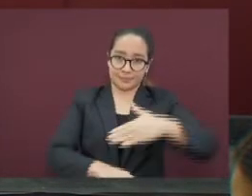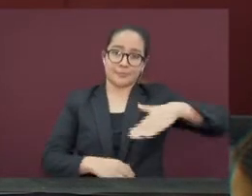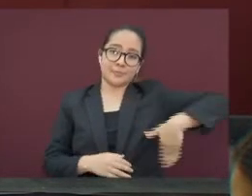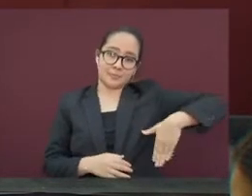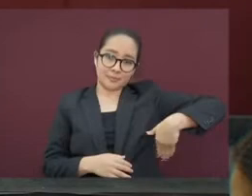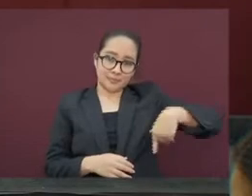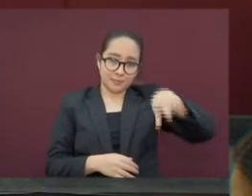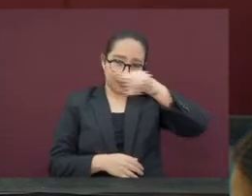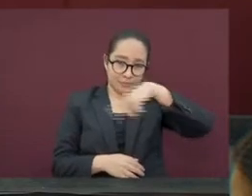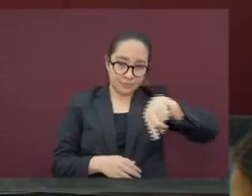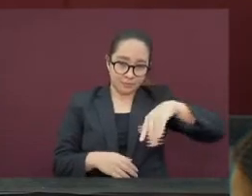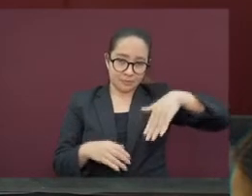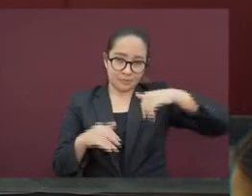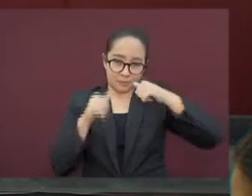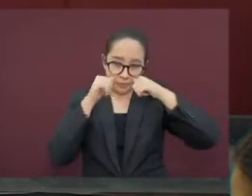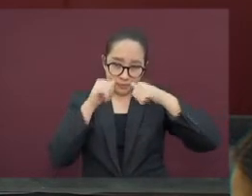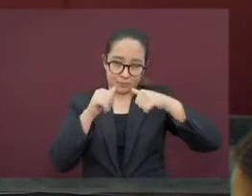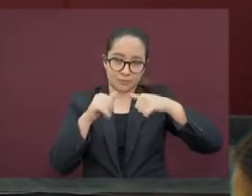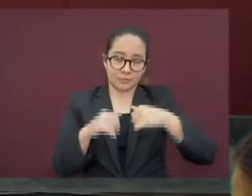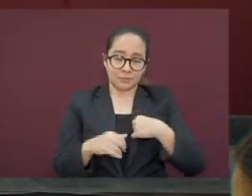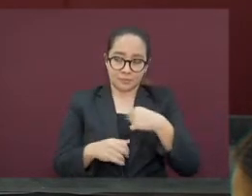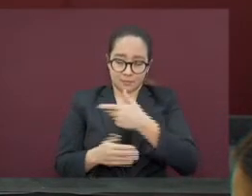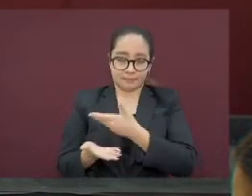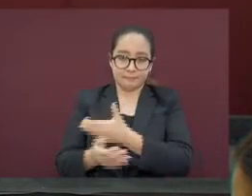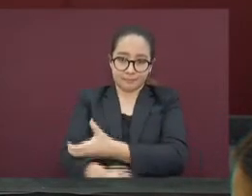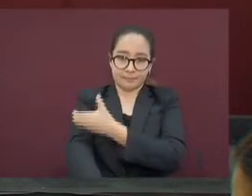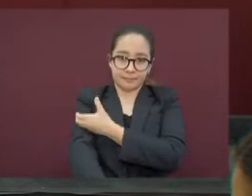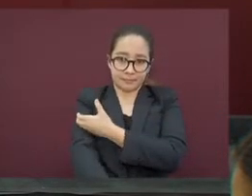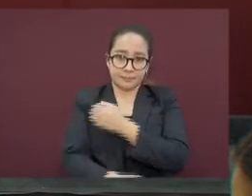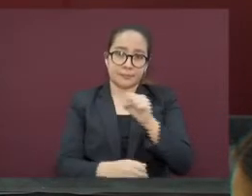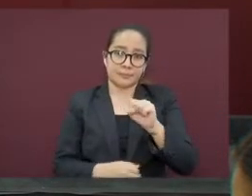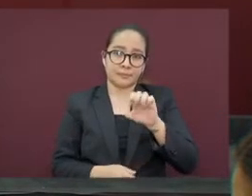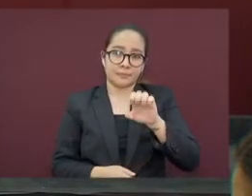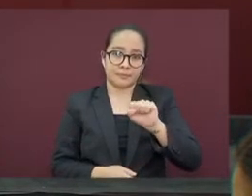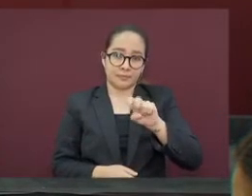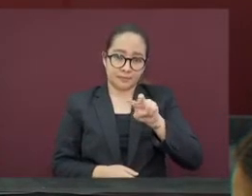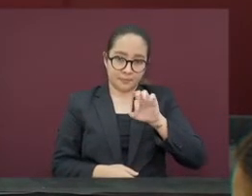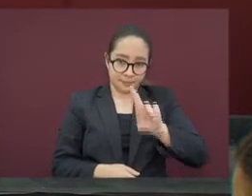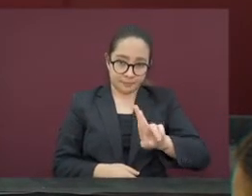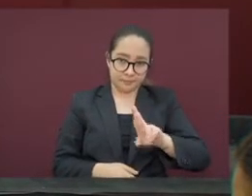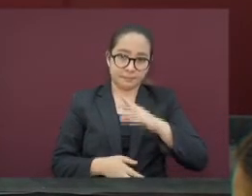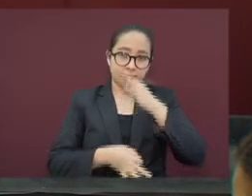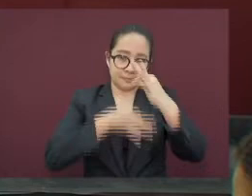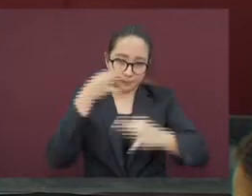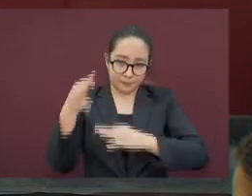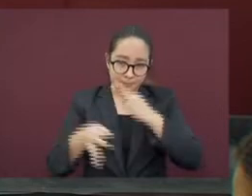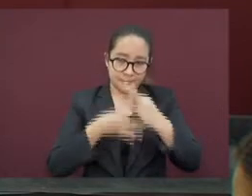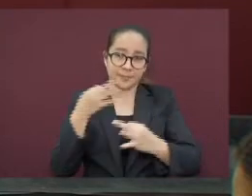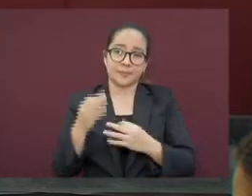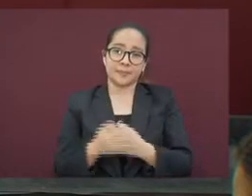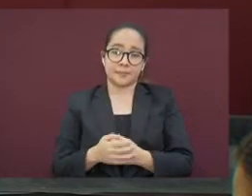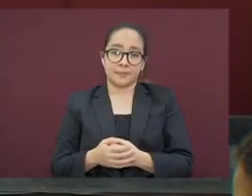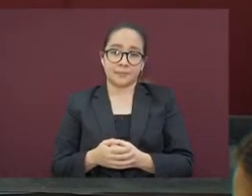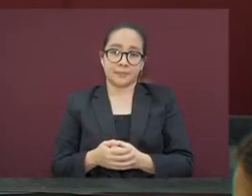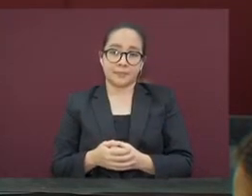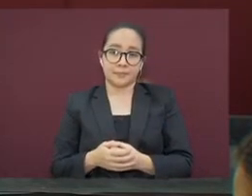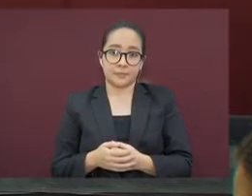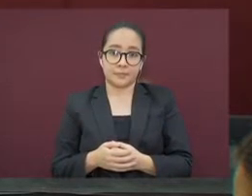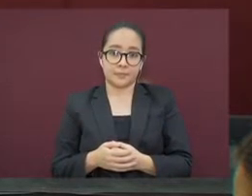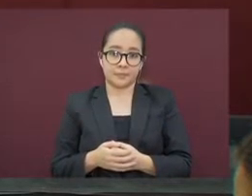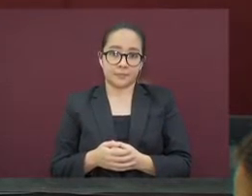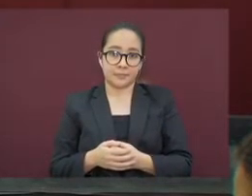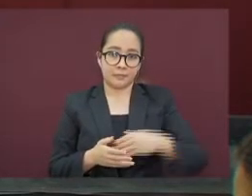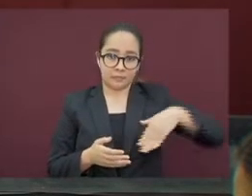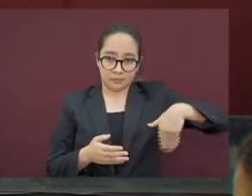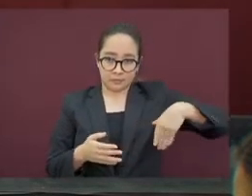a los compañeros de CESBER y explicaron a detalle